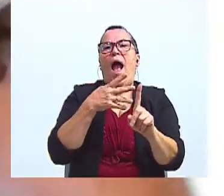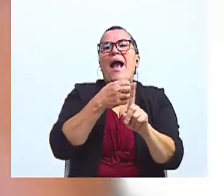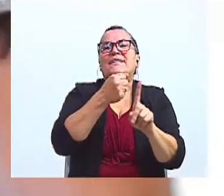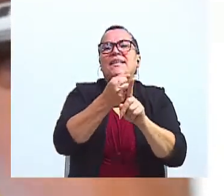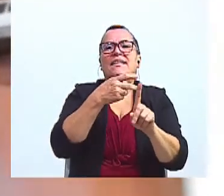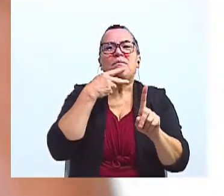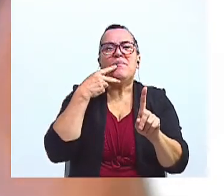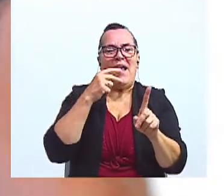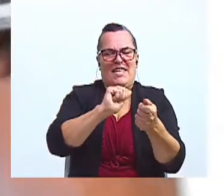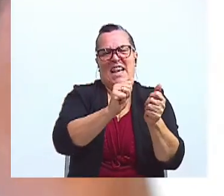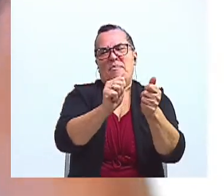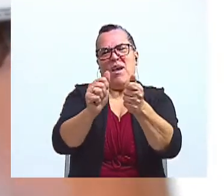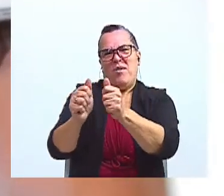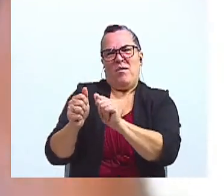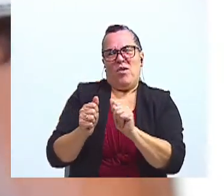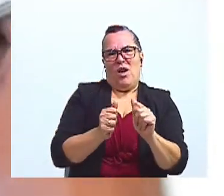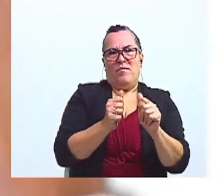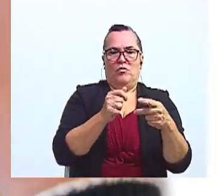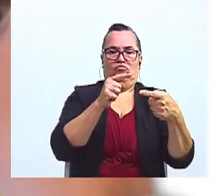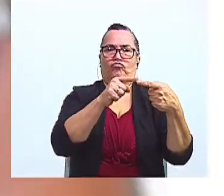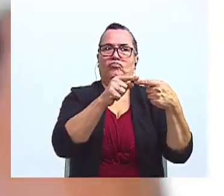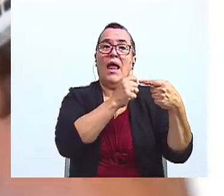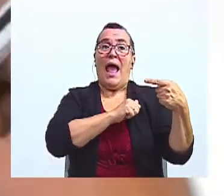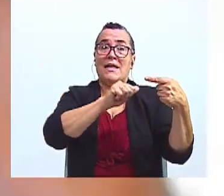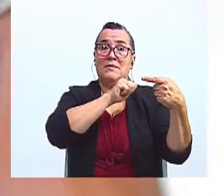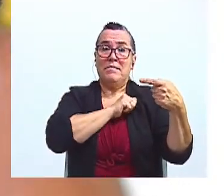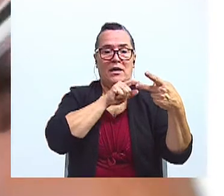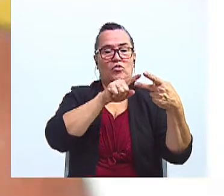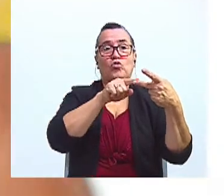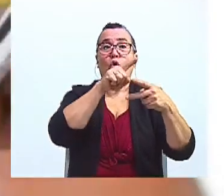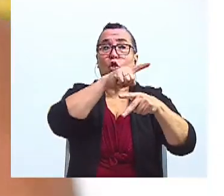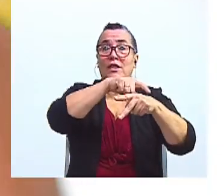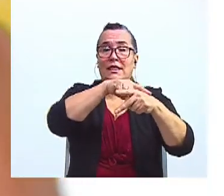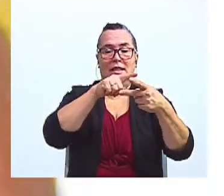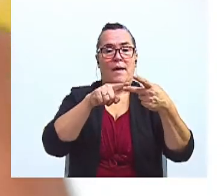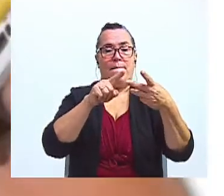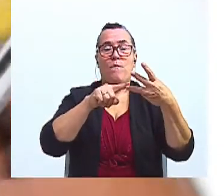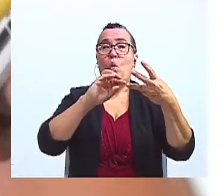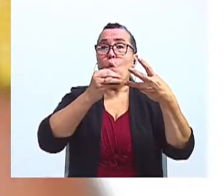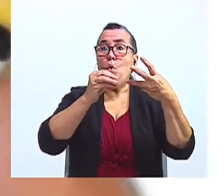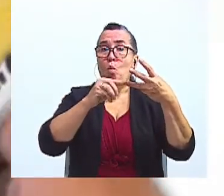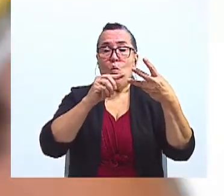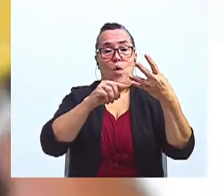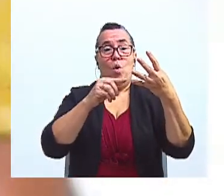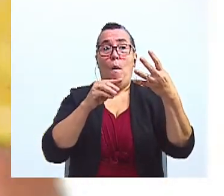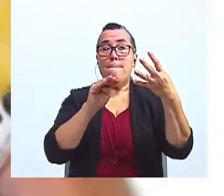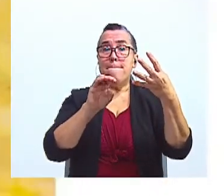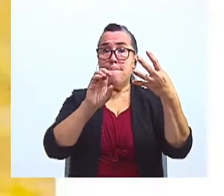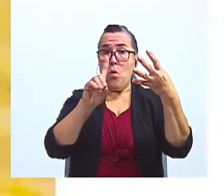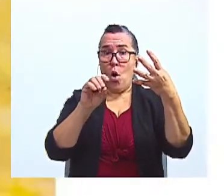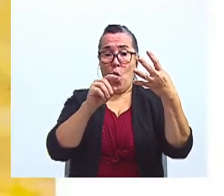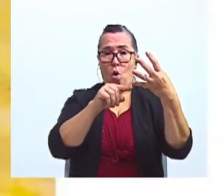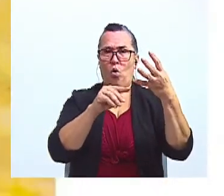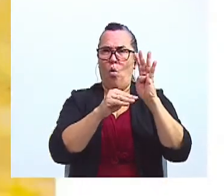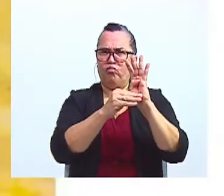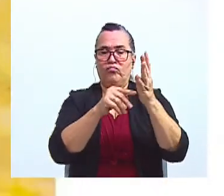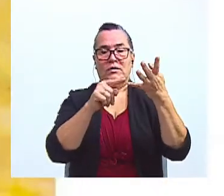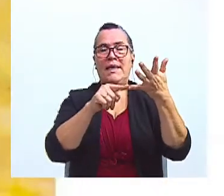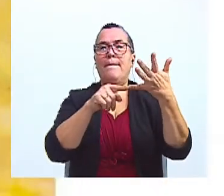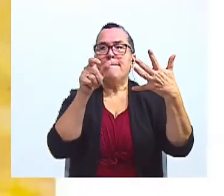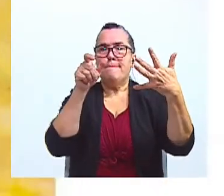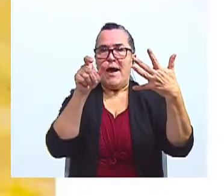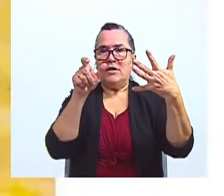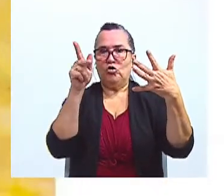Tenemos aspecto, tiempo, número, modo y persona. Durante este repaso,